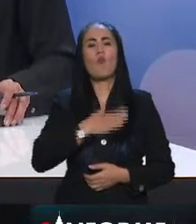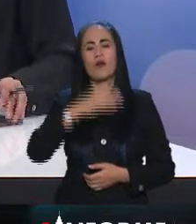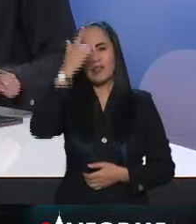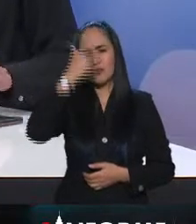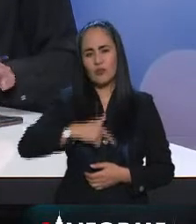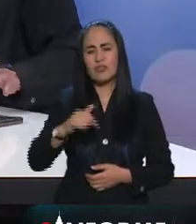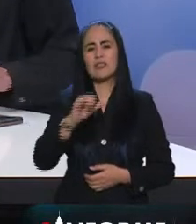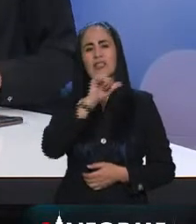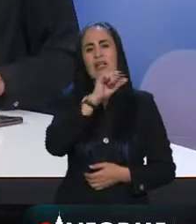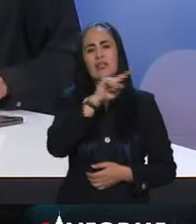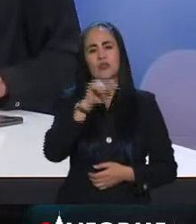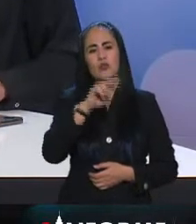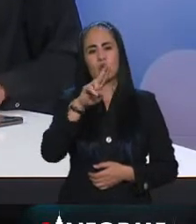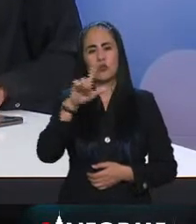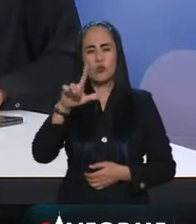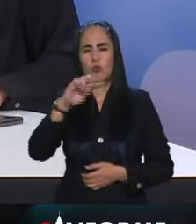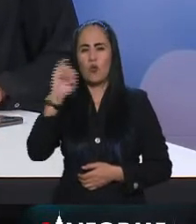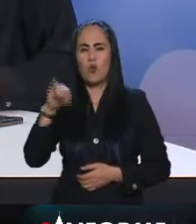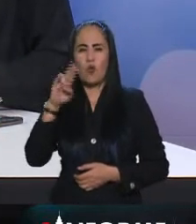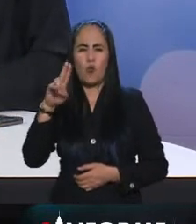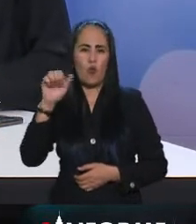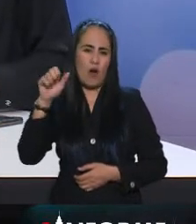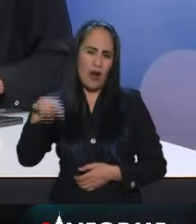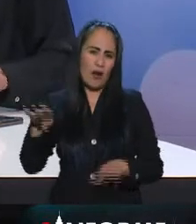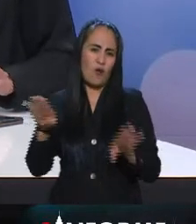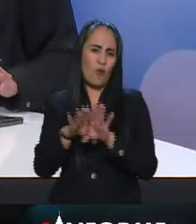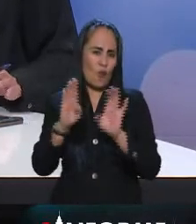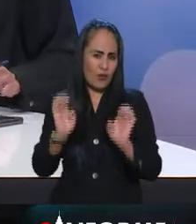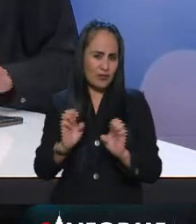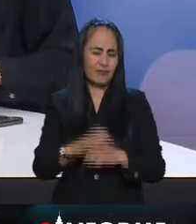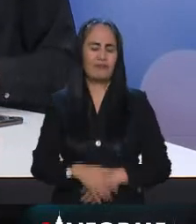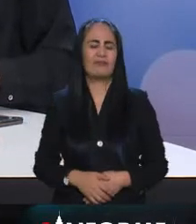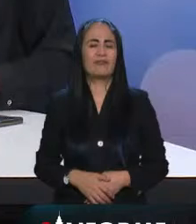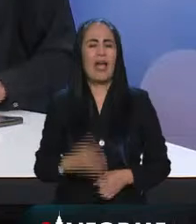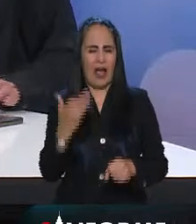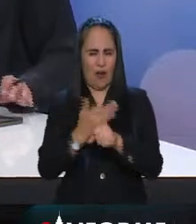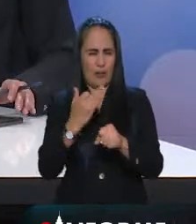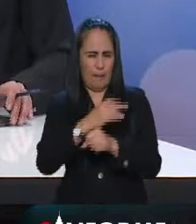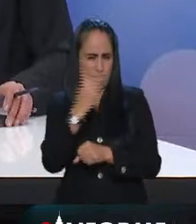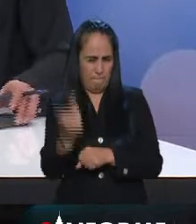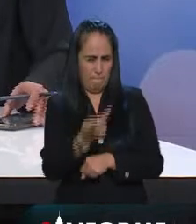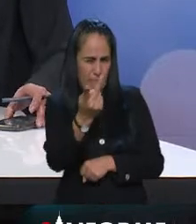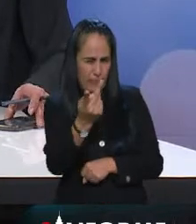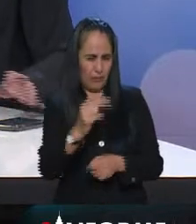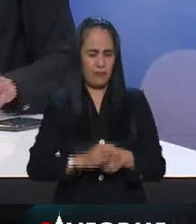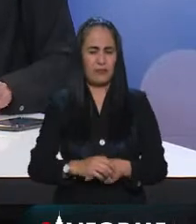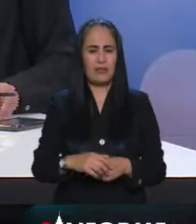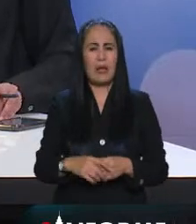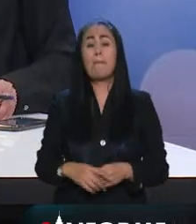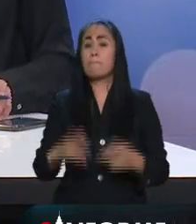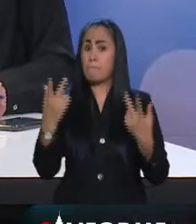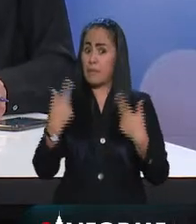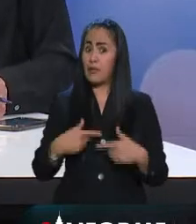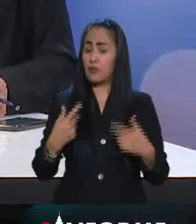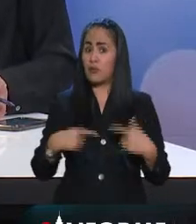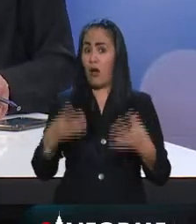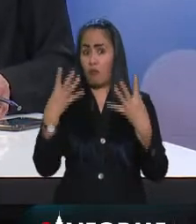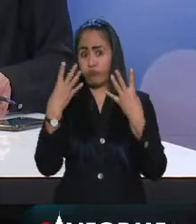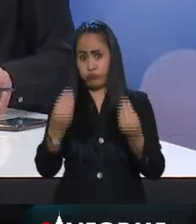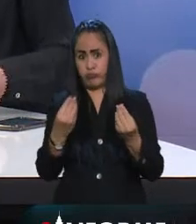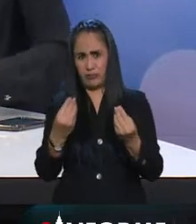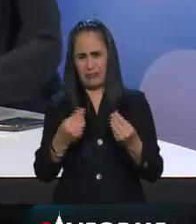oye pues la primera pregunta porque si vimos algunos nombres o sea gente conocida diciendo